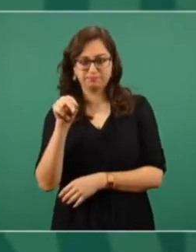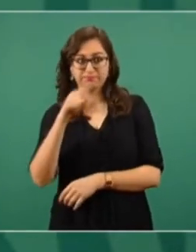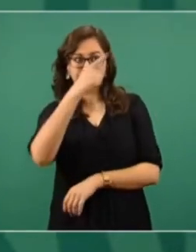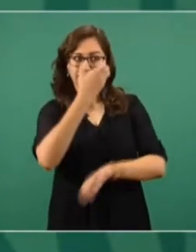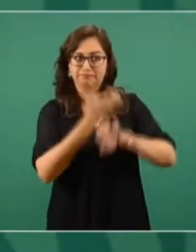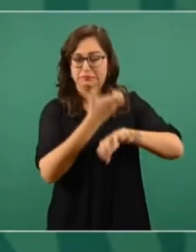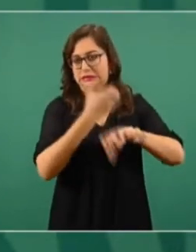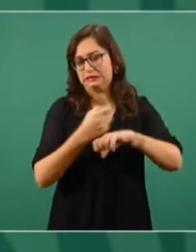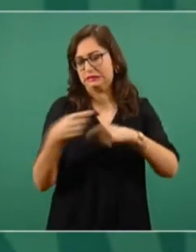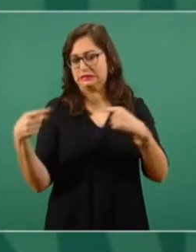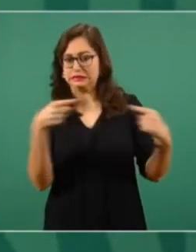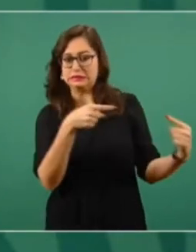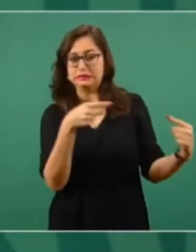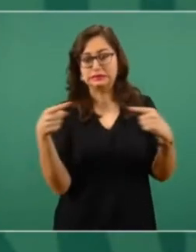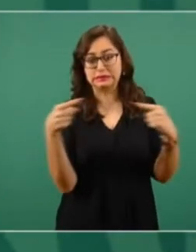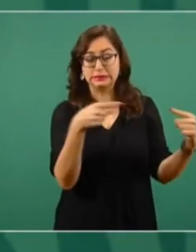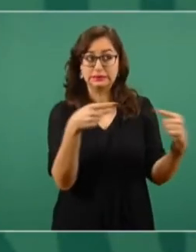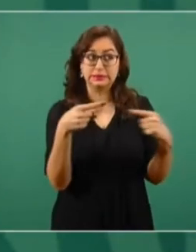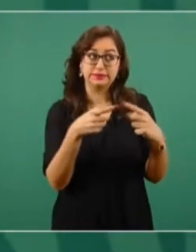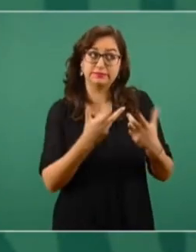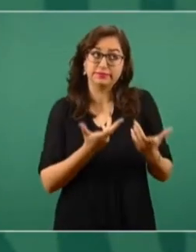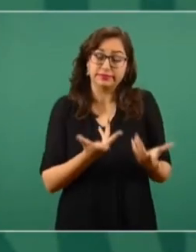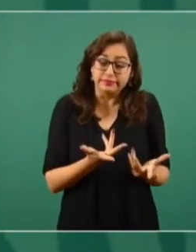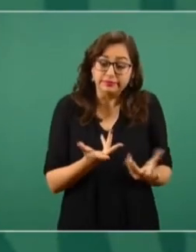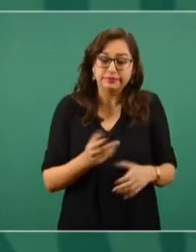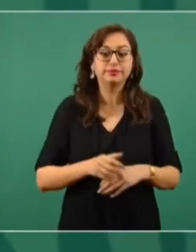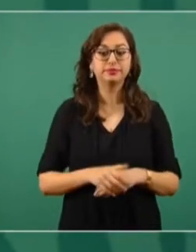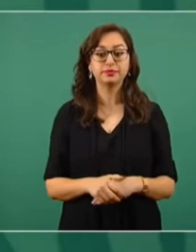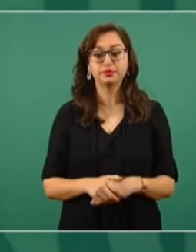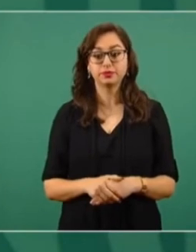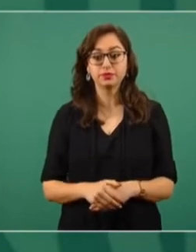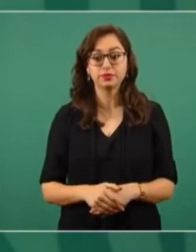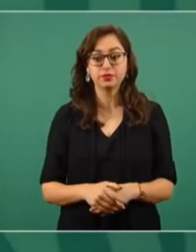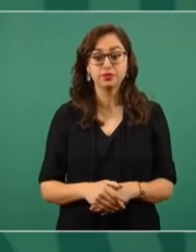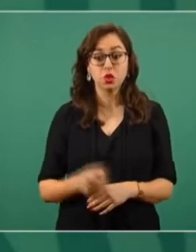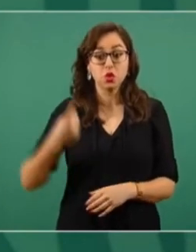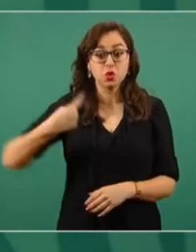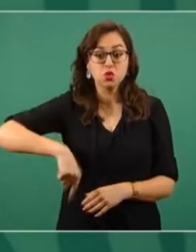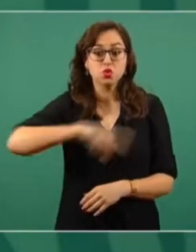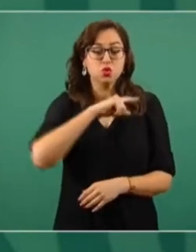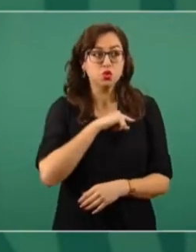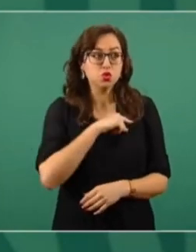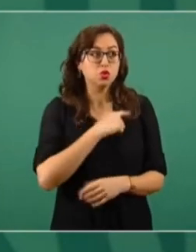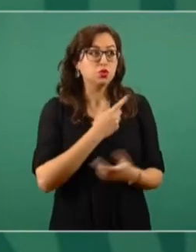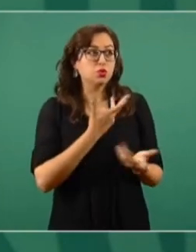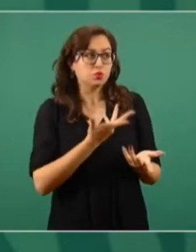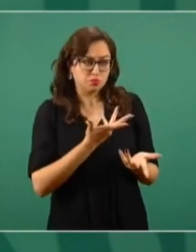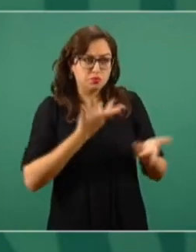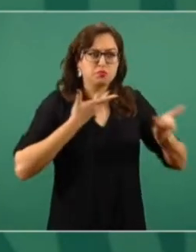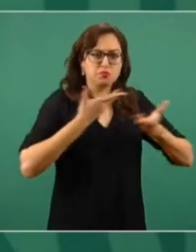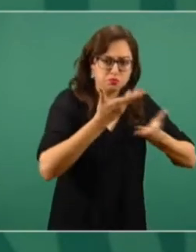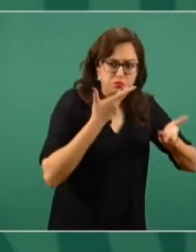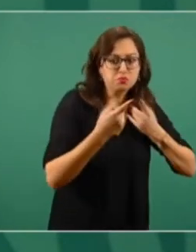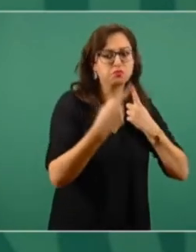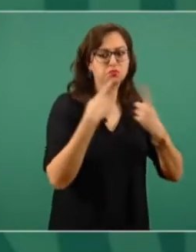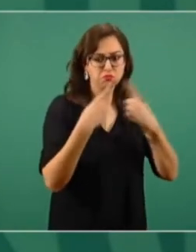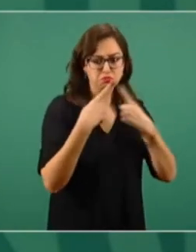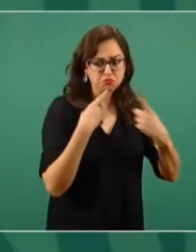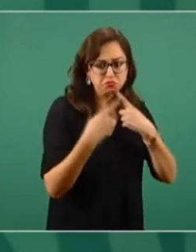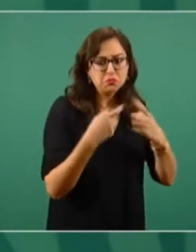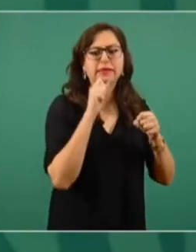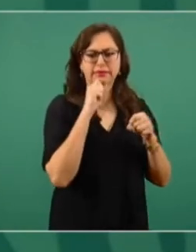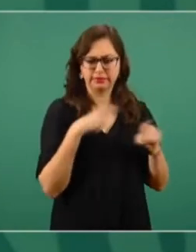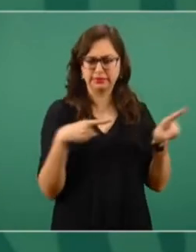Unidos. Nosotros estamos haciendo nuestro trabajo diplomático para